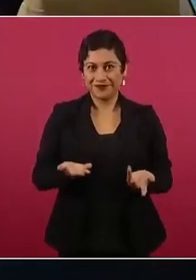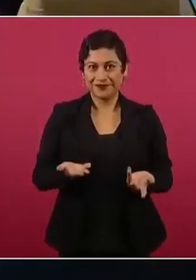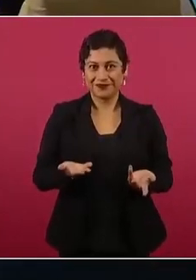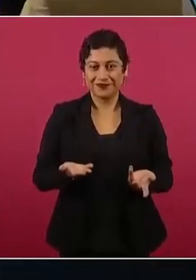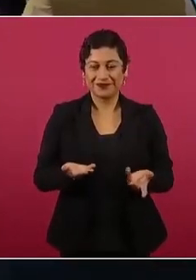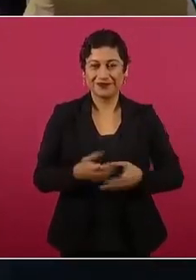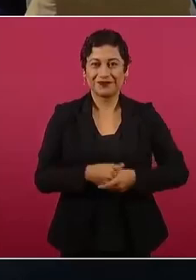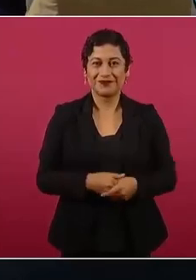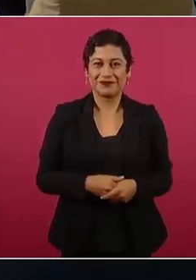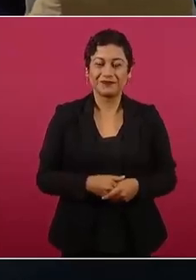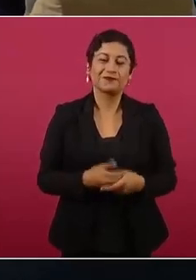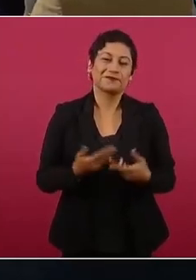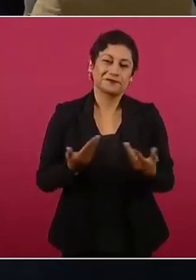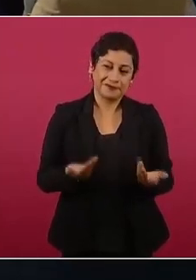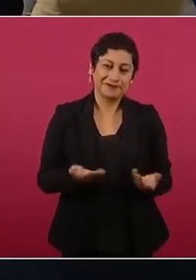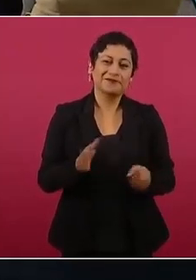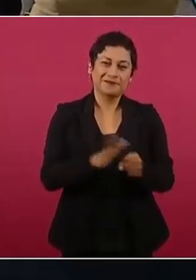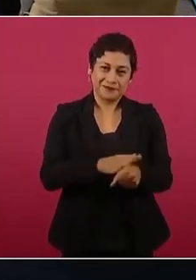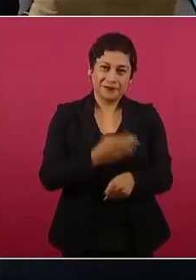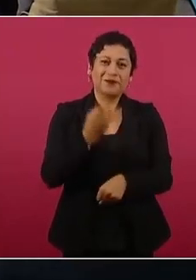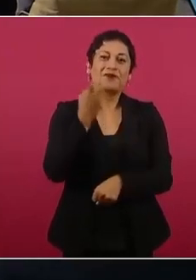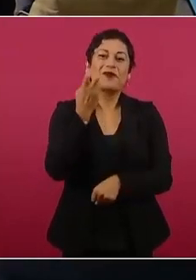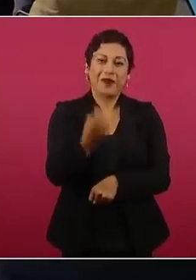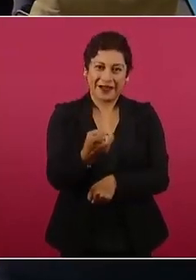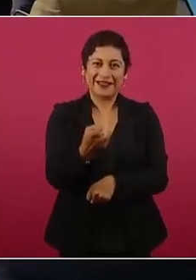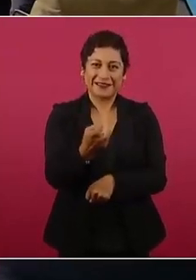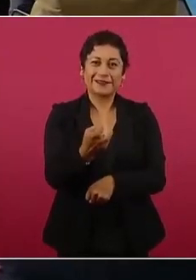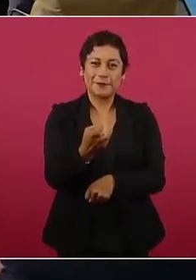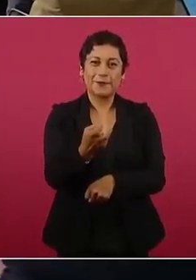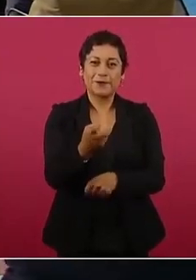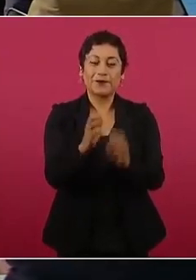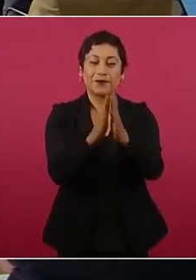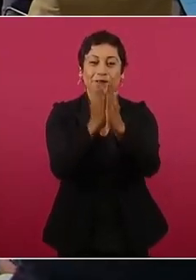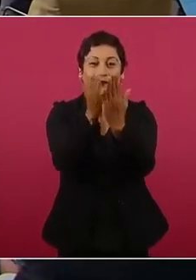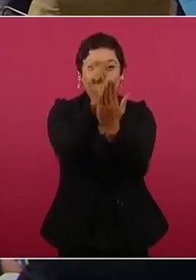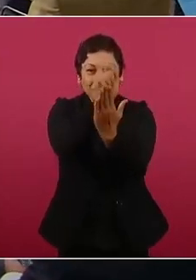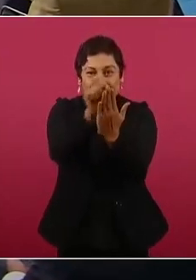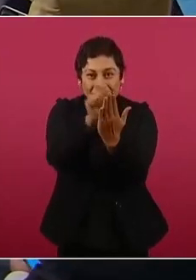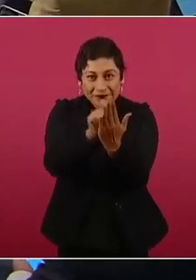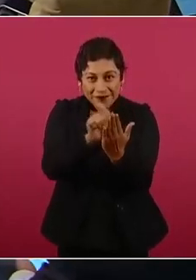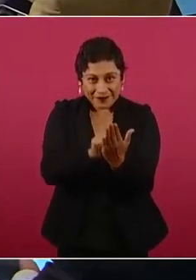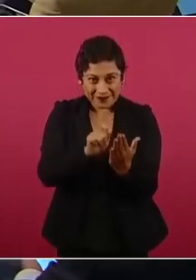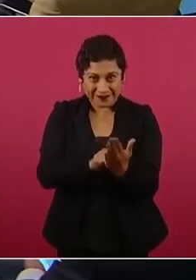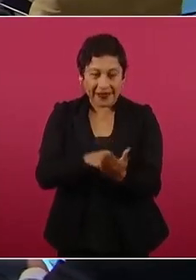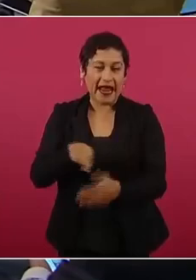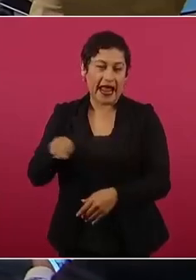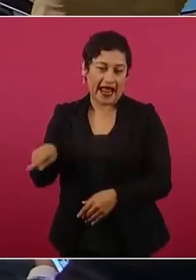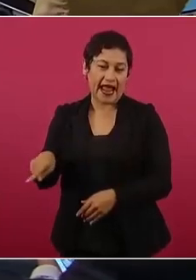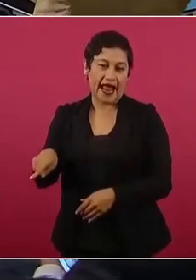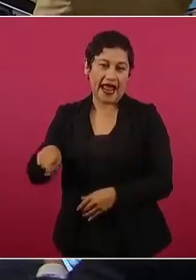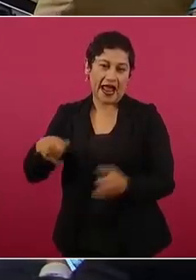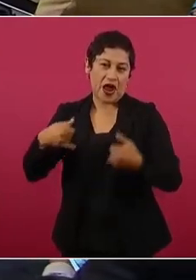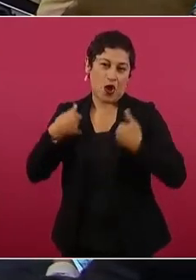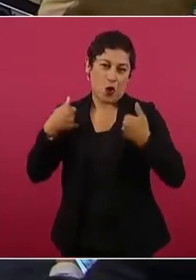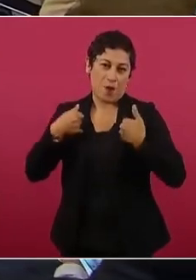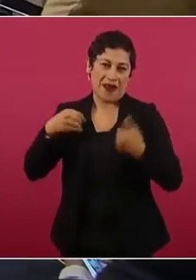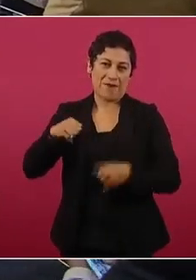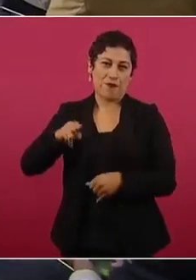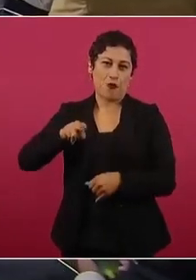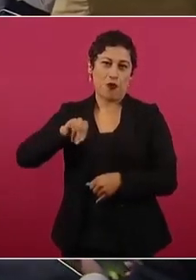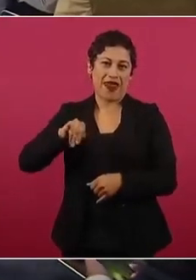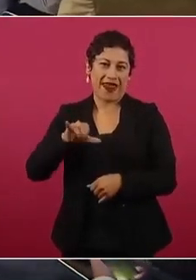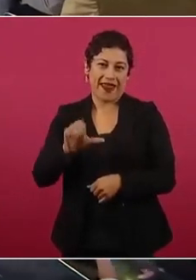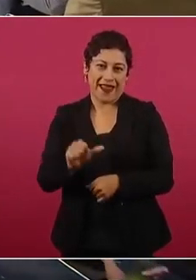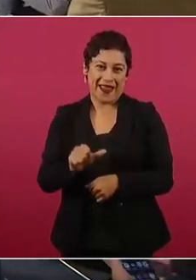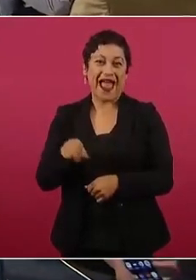diario pone Mújica, que era rebelde, dice, hoy